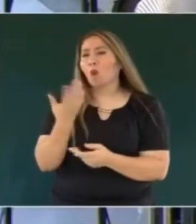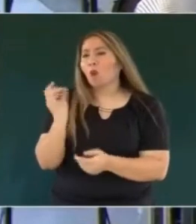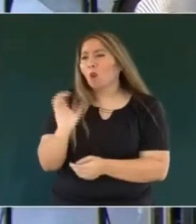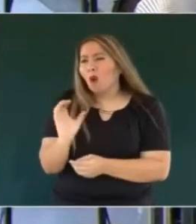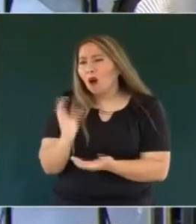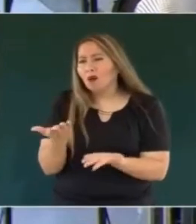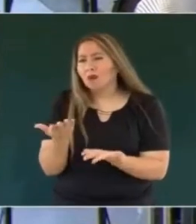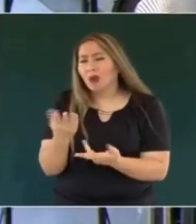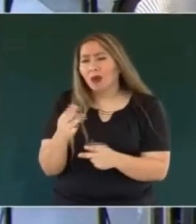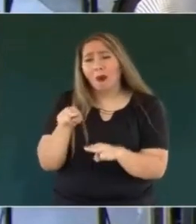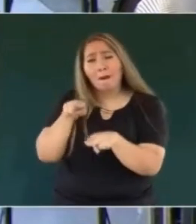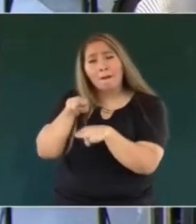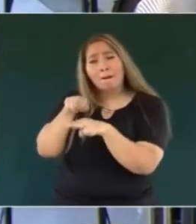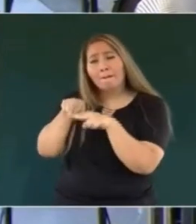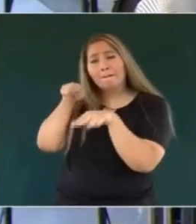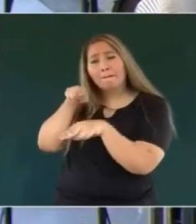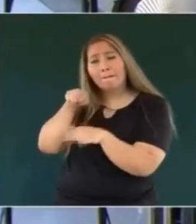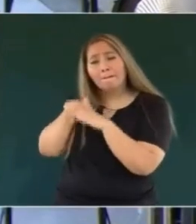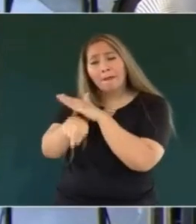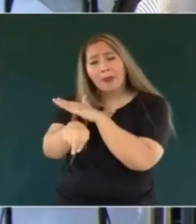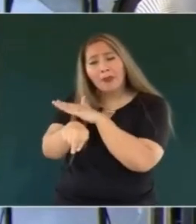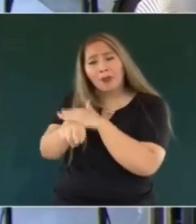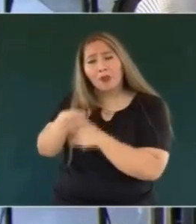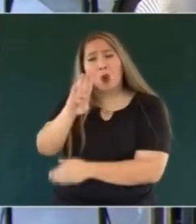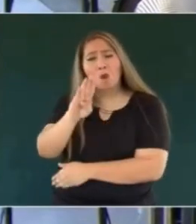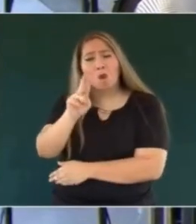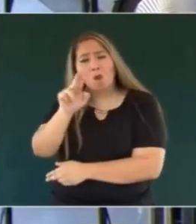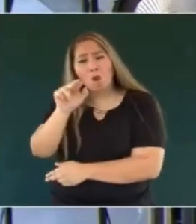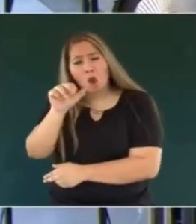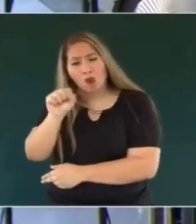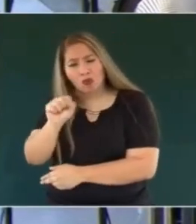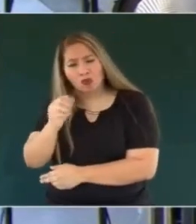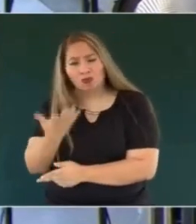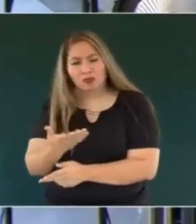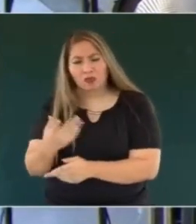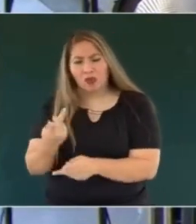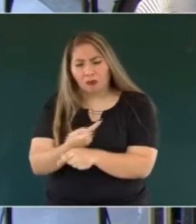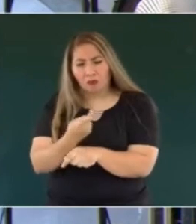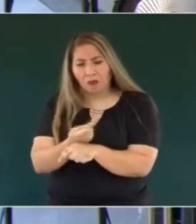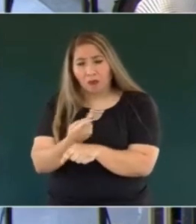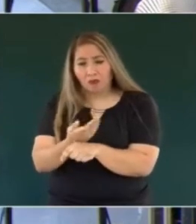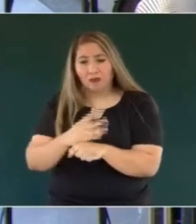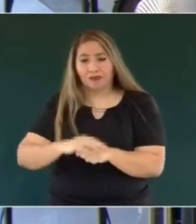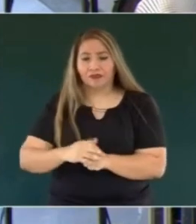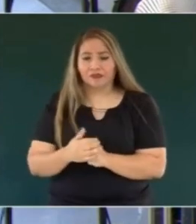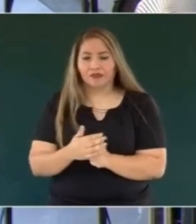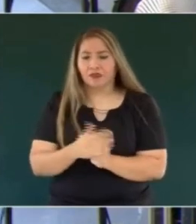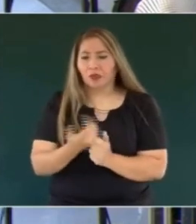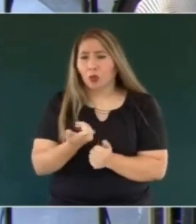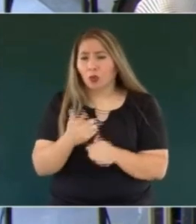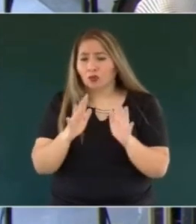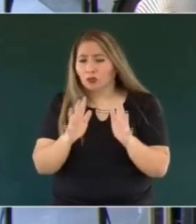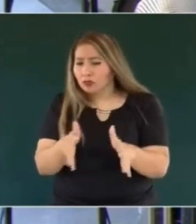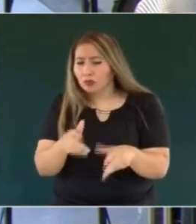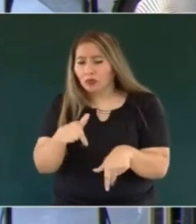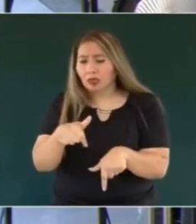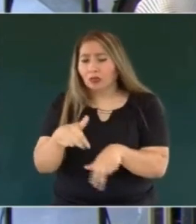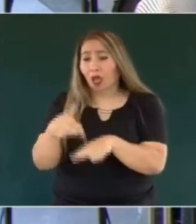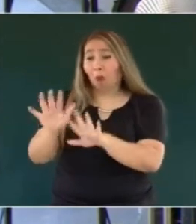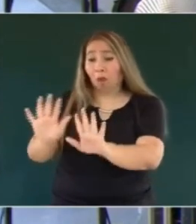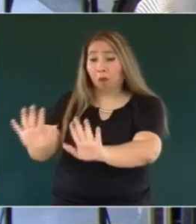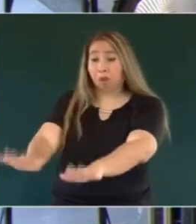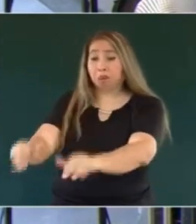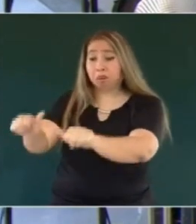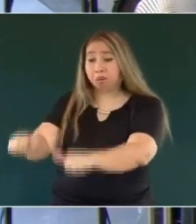¿cuándo? ¿para cuándo el Metrobús? ¿para cuándo? Espérense, dejen que llegue el presidente, le digo. En este momento lo estoy haciendo, está para desahobra